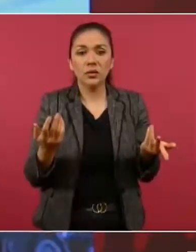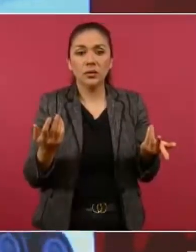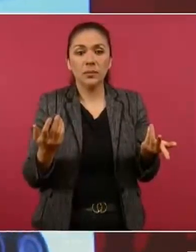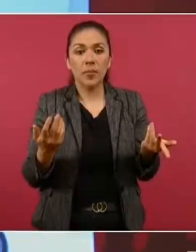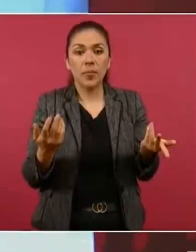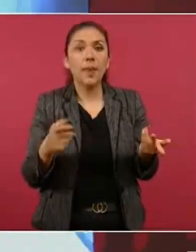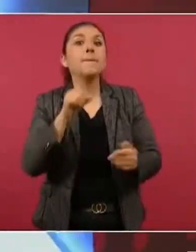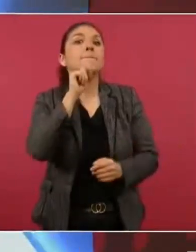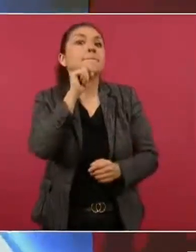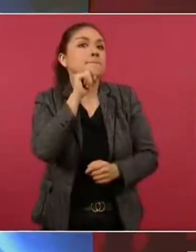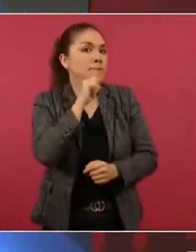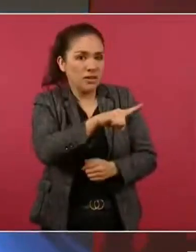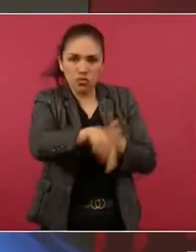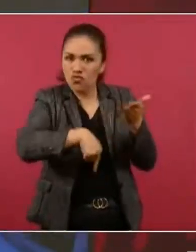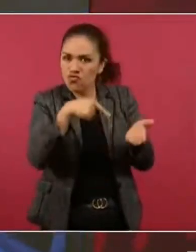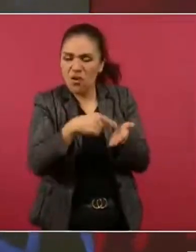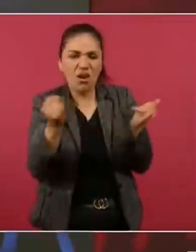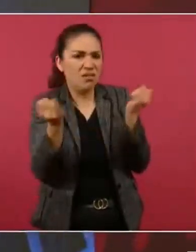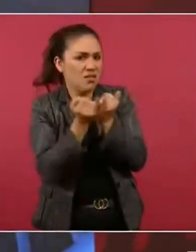un fraude